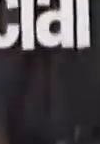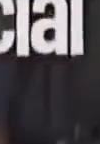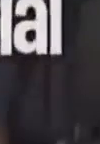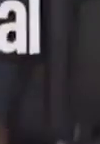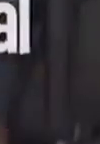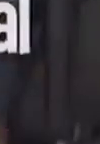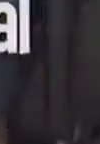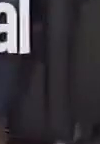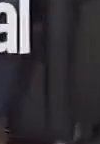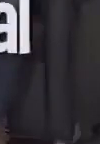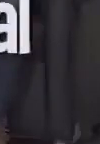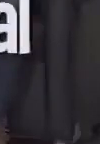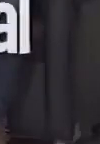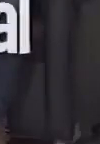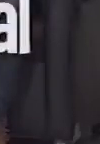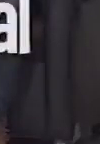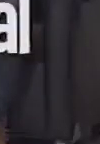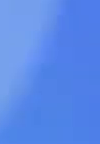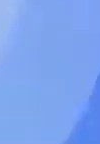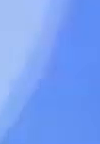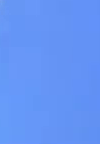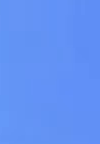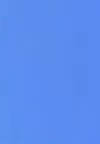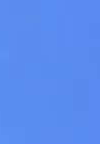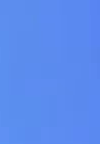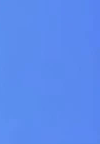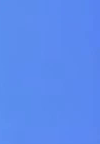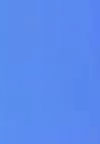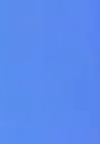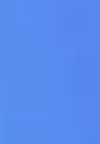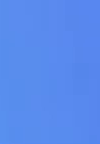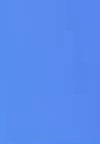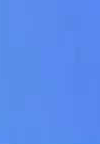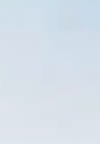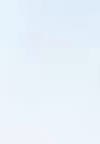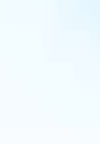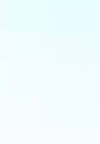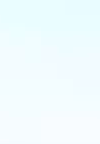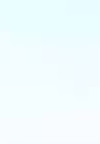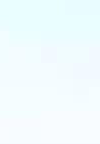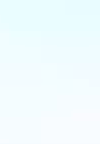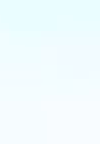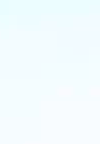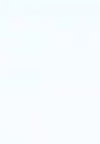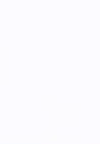artística, apoyo psicosocial, esto y mucho más en Aprendo en Casa.